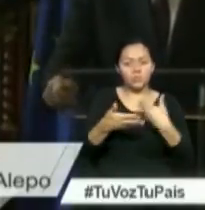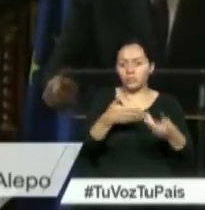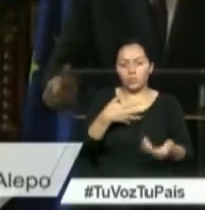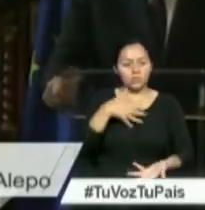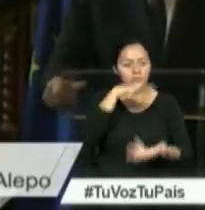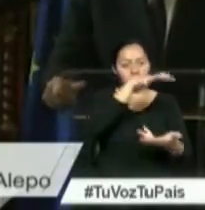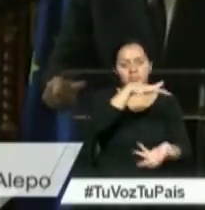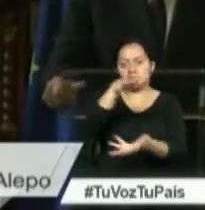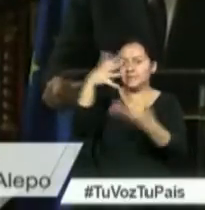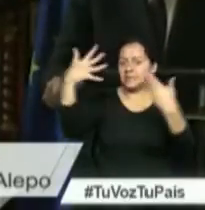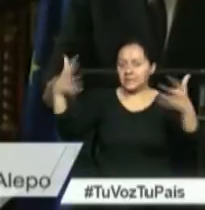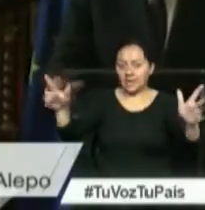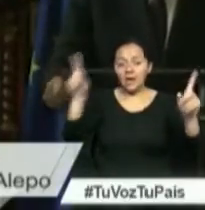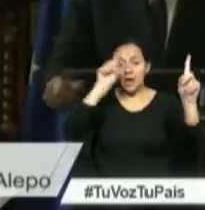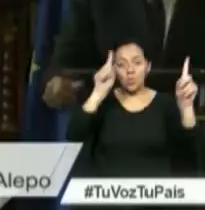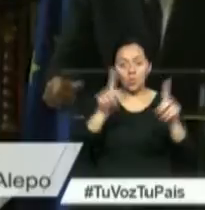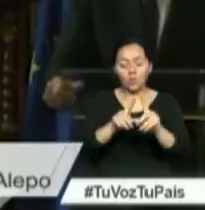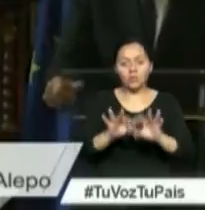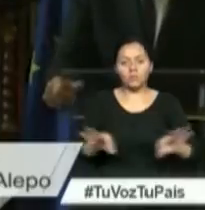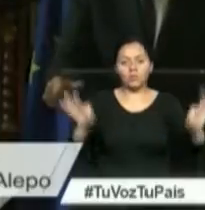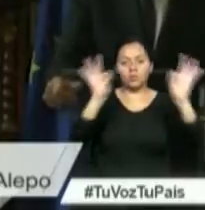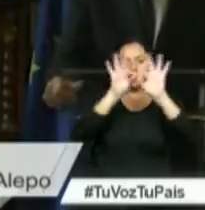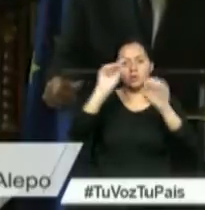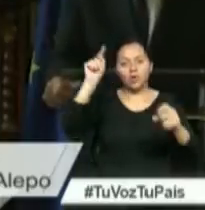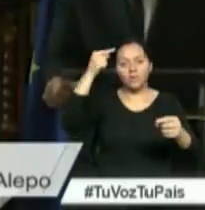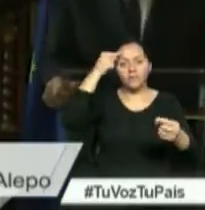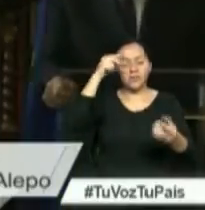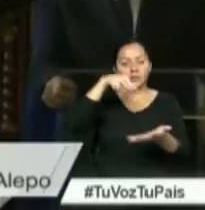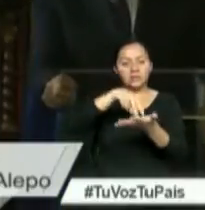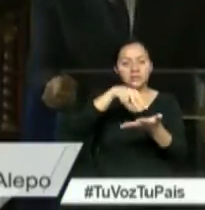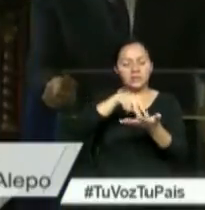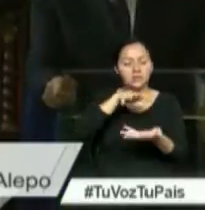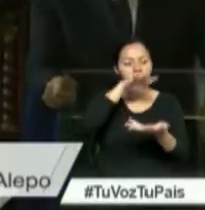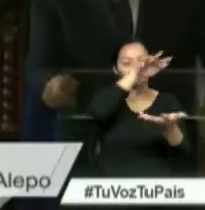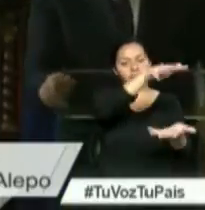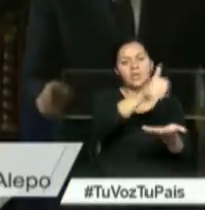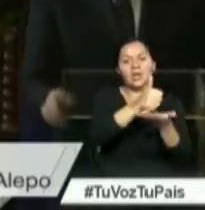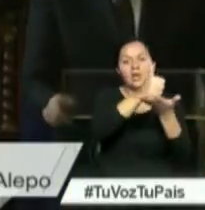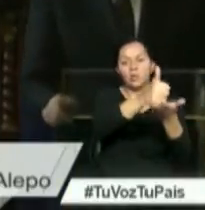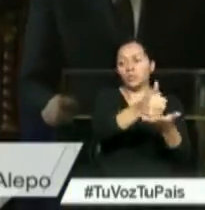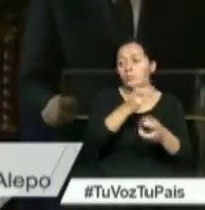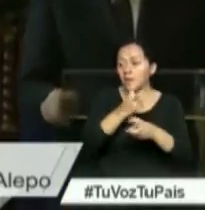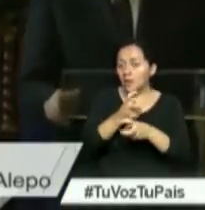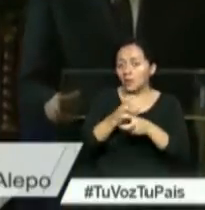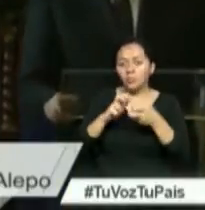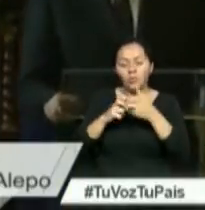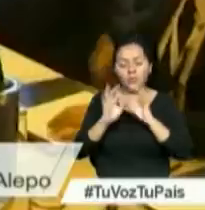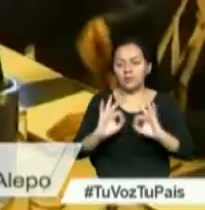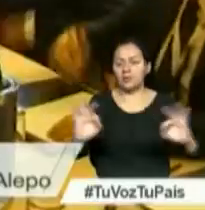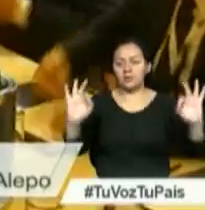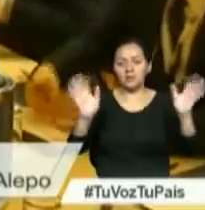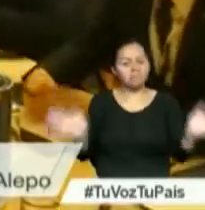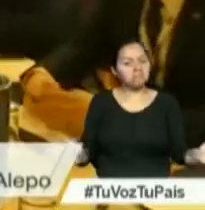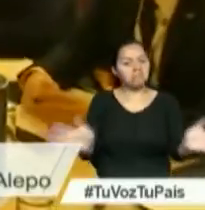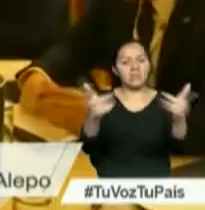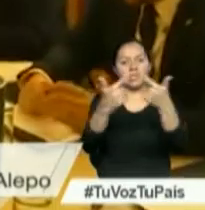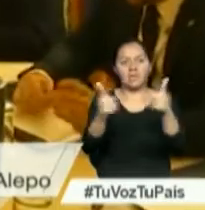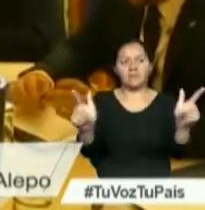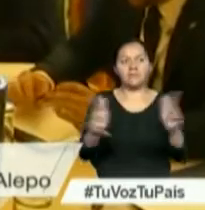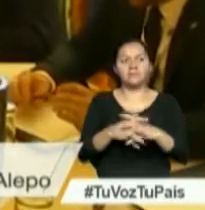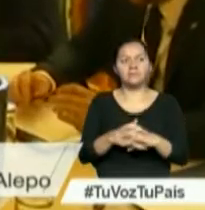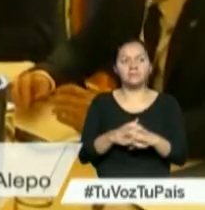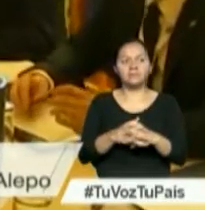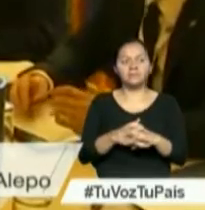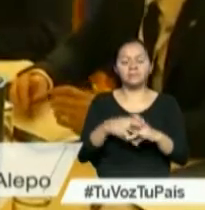que tienen que hacer es llegar a un acuerdo con el gobierno sirio sobre el paso de sus convoyes que ya no corren ningún peligro. John